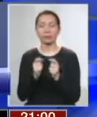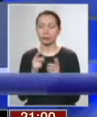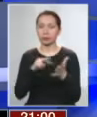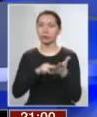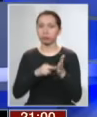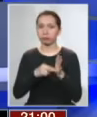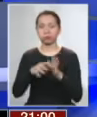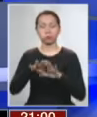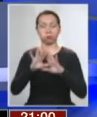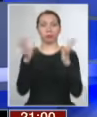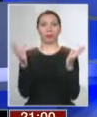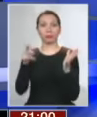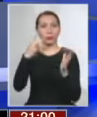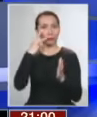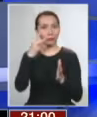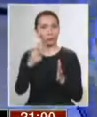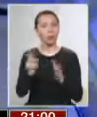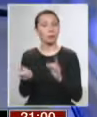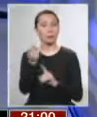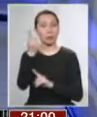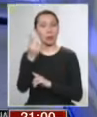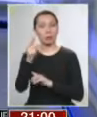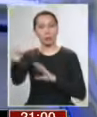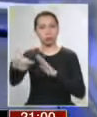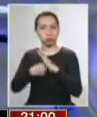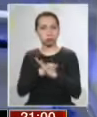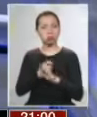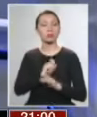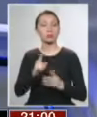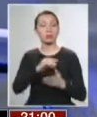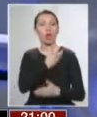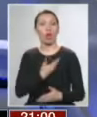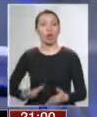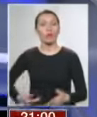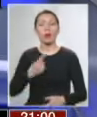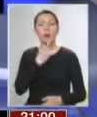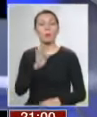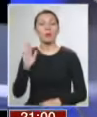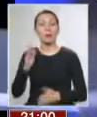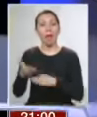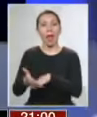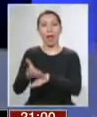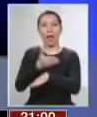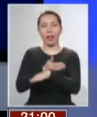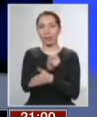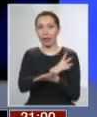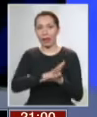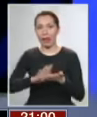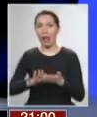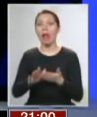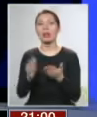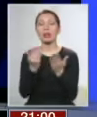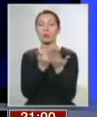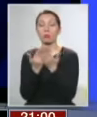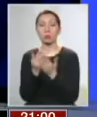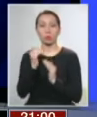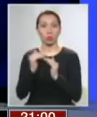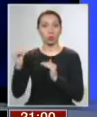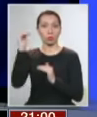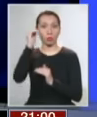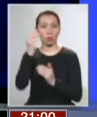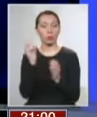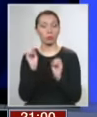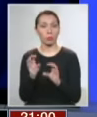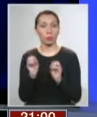una caja de sorpresas. Primero fue el autogol del gobierno cuando prometió adelantar la gratuidad en educación superior. Y